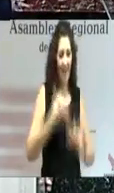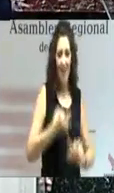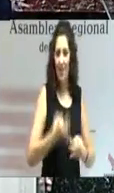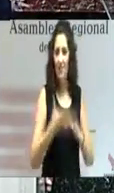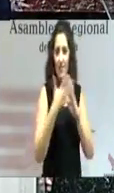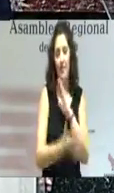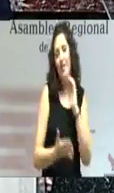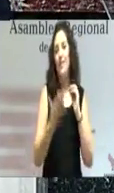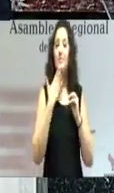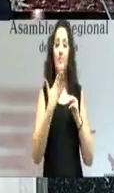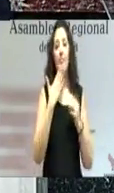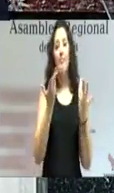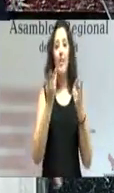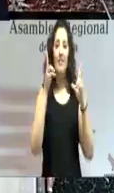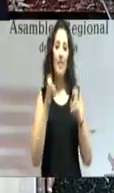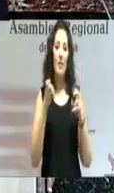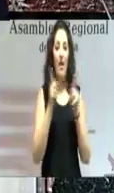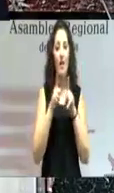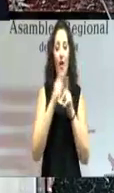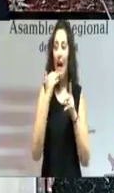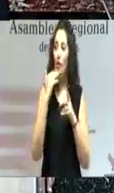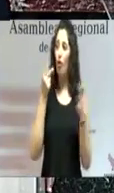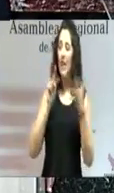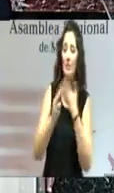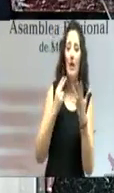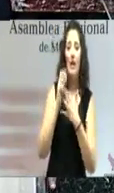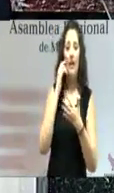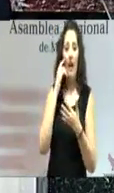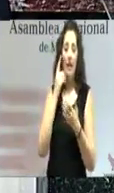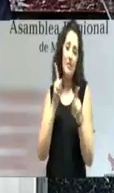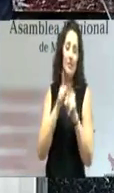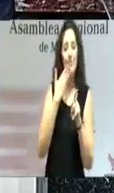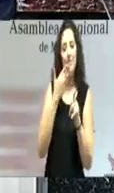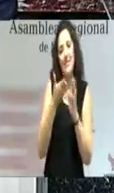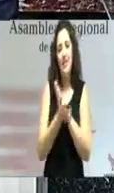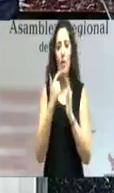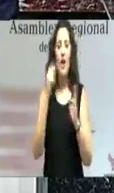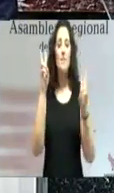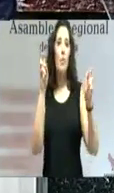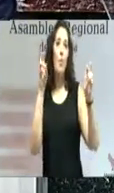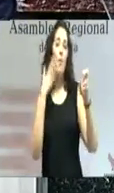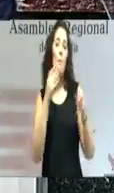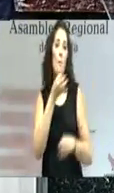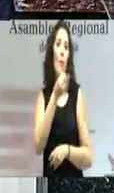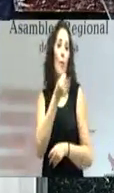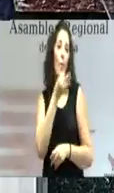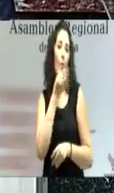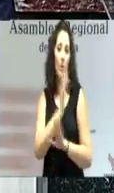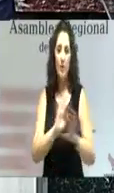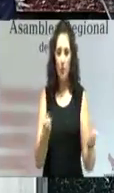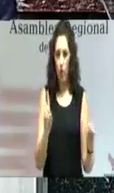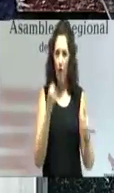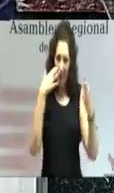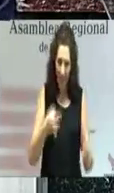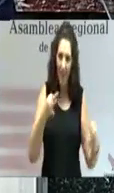allá de aquel tópico de las paredes de cristal. Porque en aquello que creemos es en la